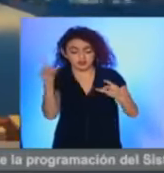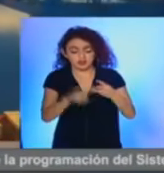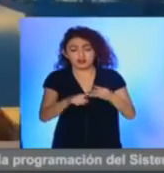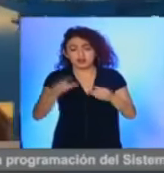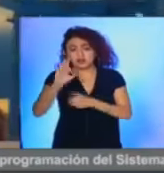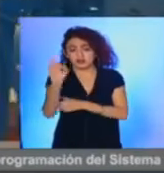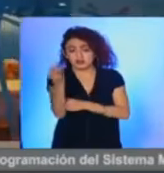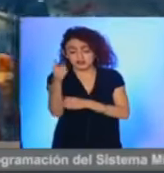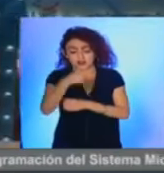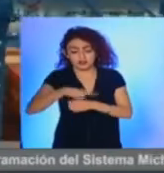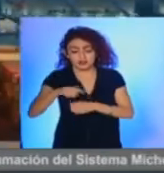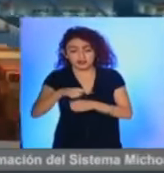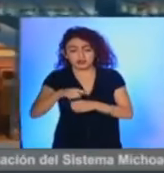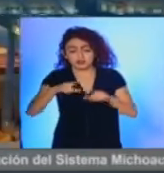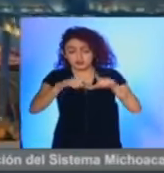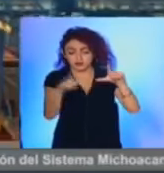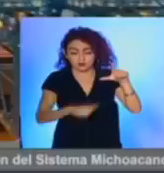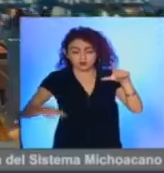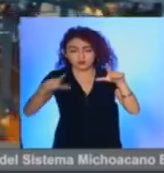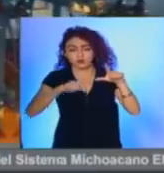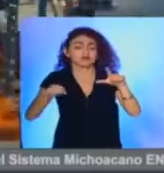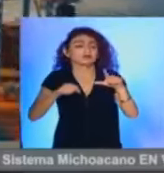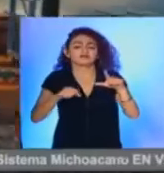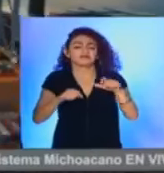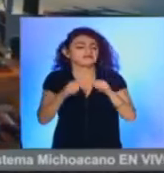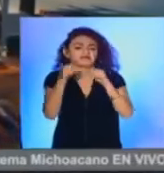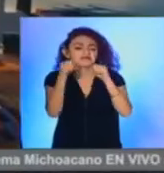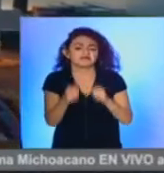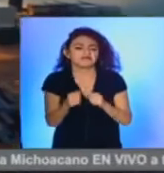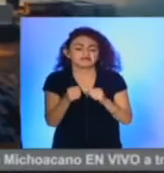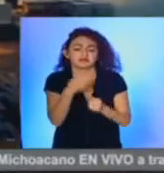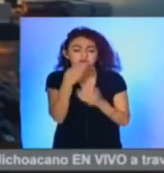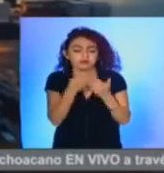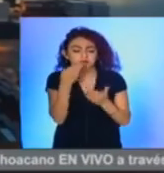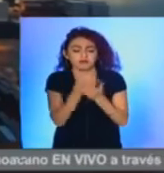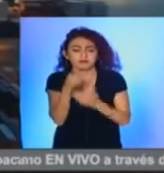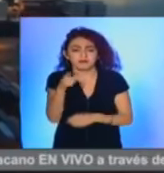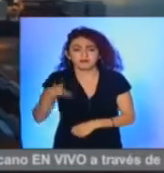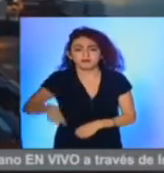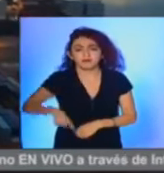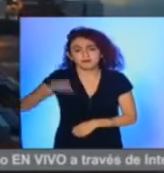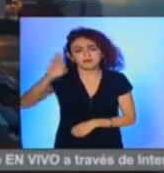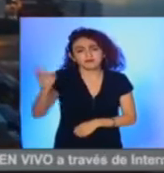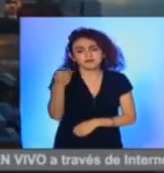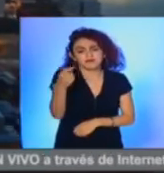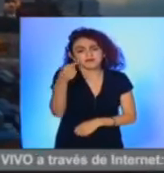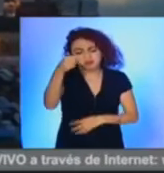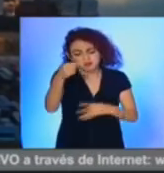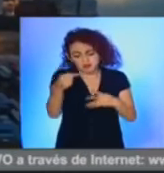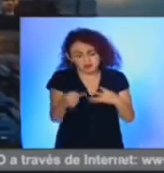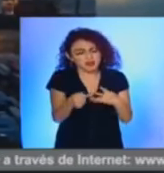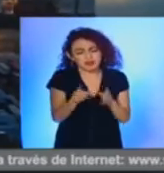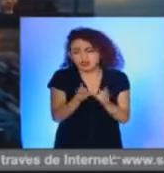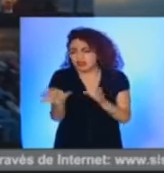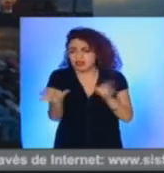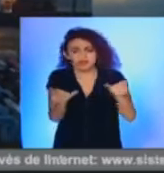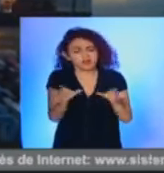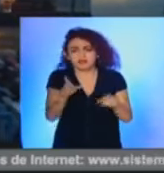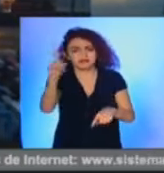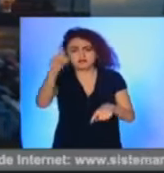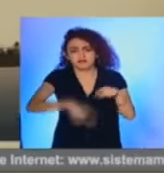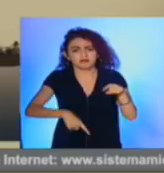Confederación Patronal de la República Mexicana aseguraron que la iniciativa del Ejecutivo Federal pretende coartar la libertad de la